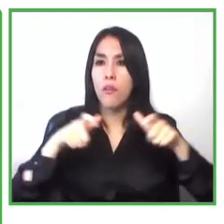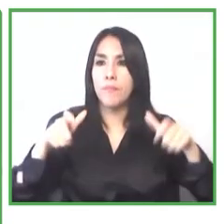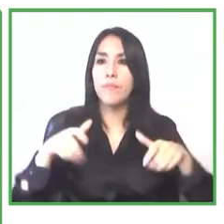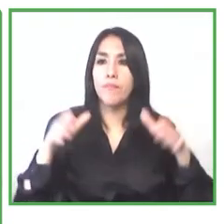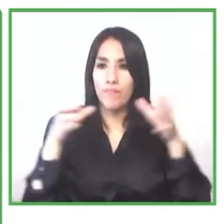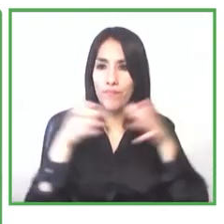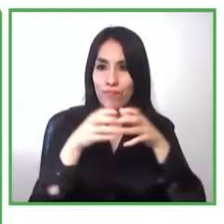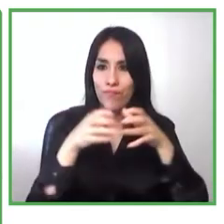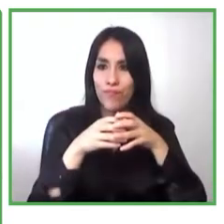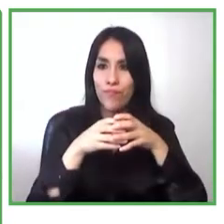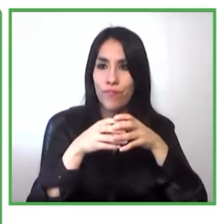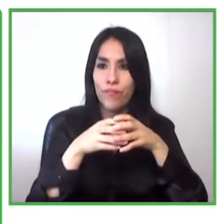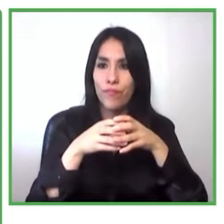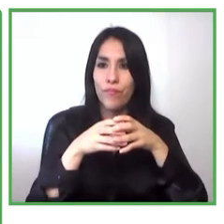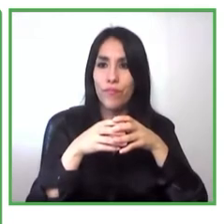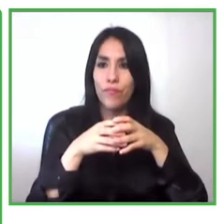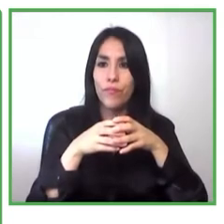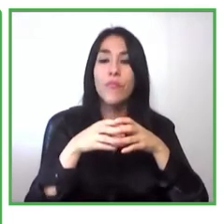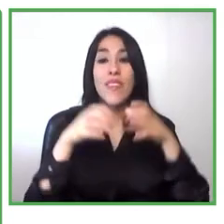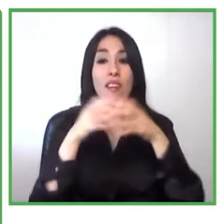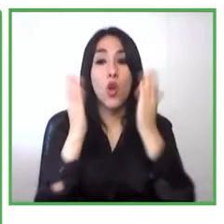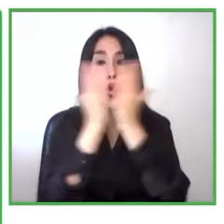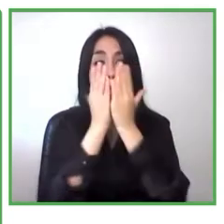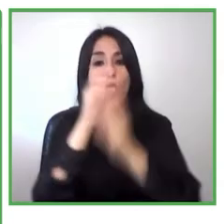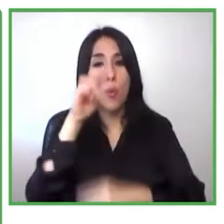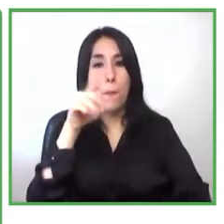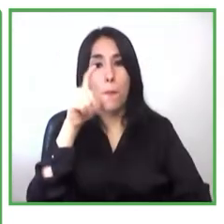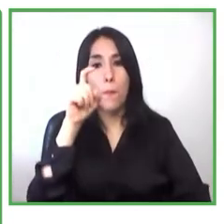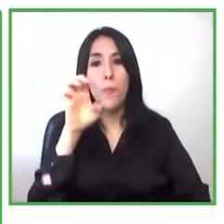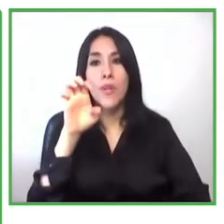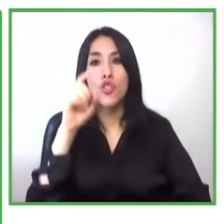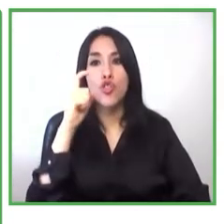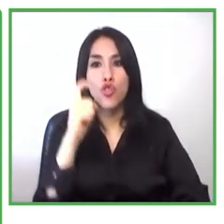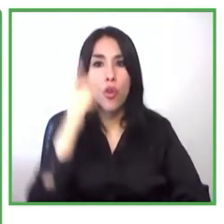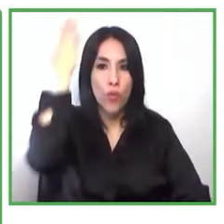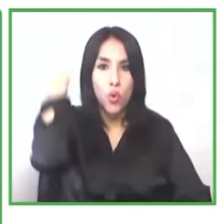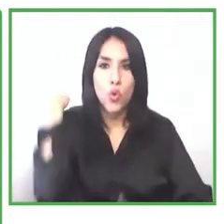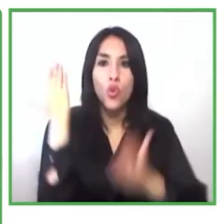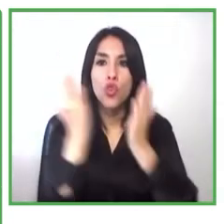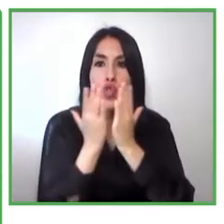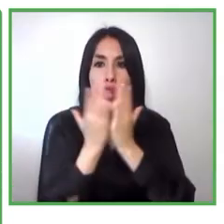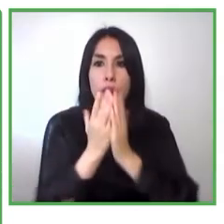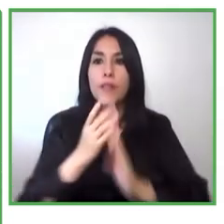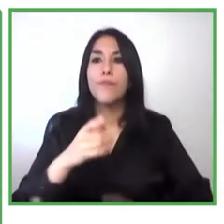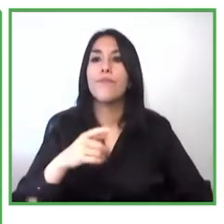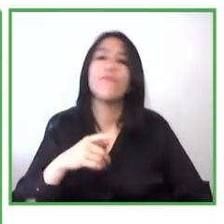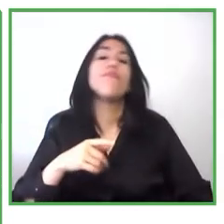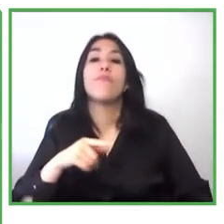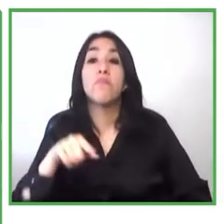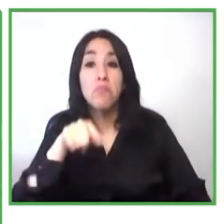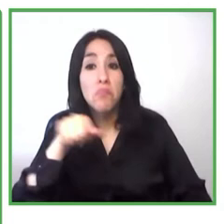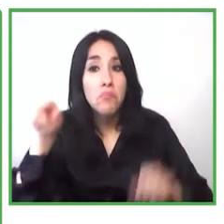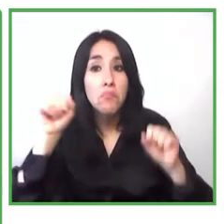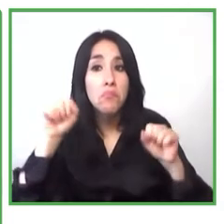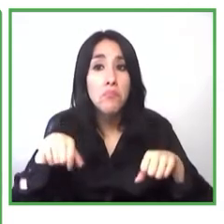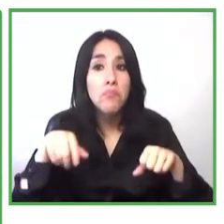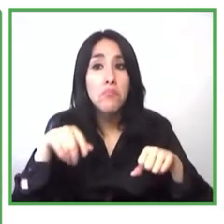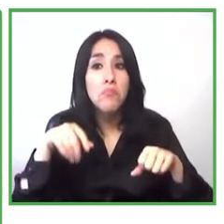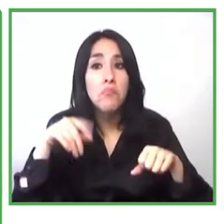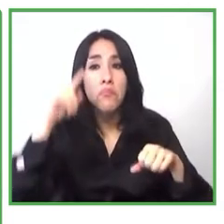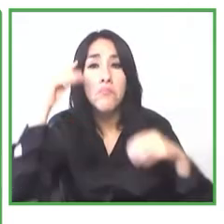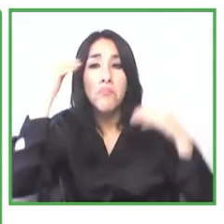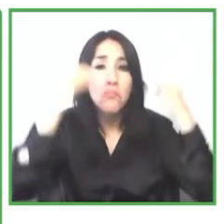del COVID ciertamente ha sido una preocupación para ellos a veces es bastante difícil medir el